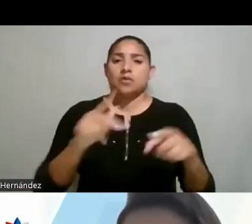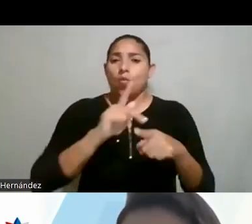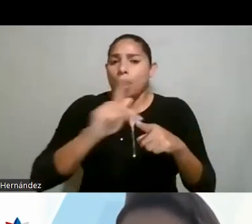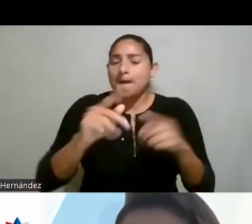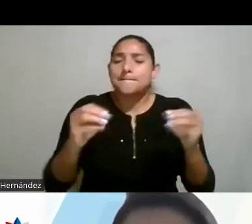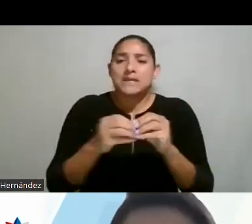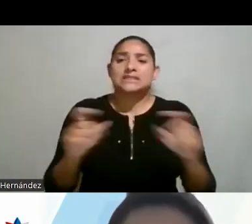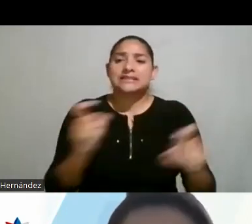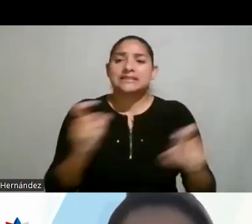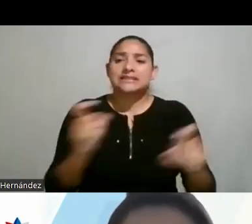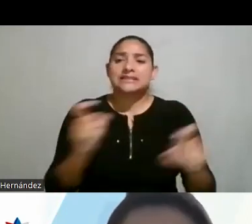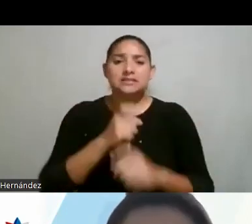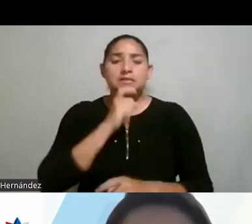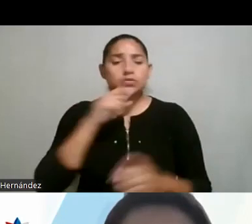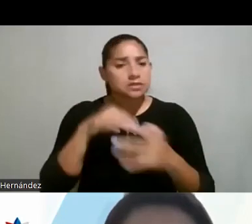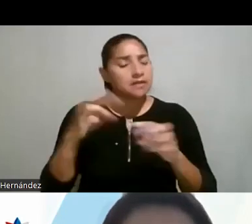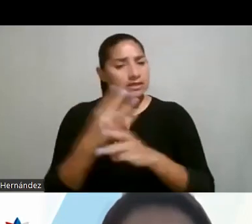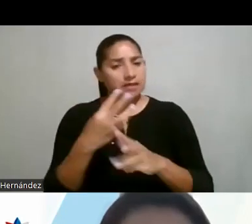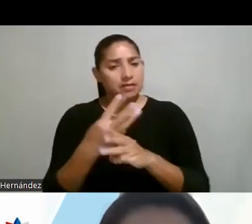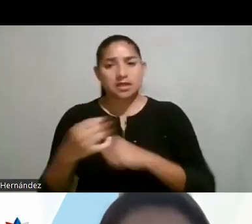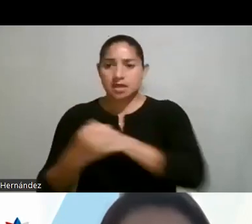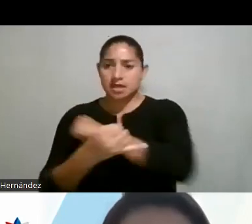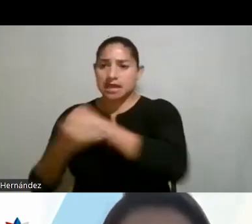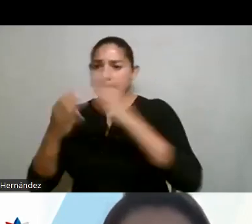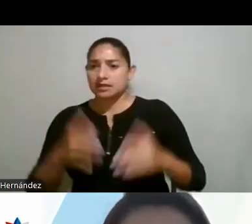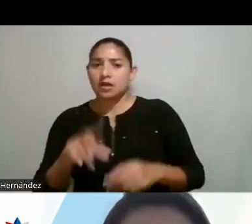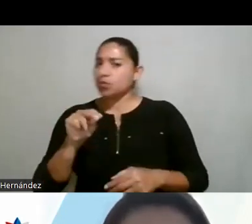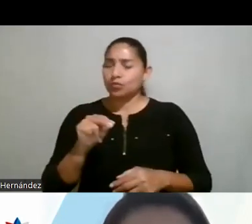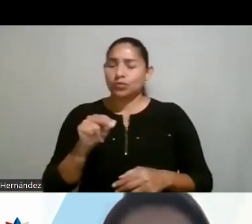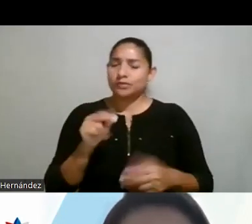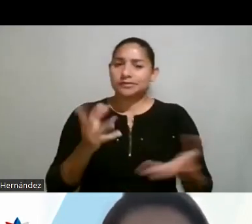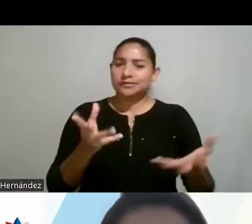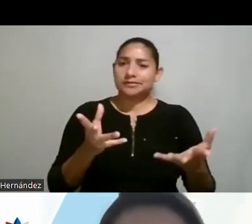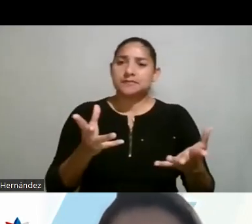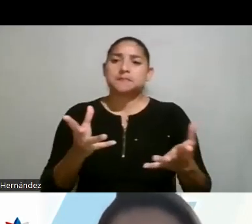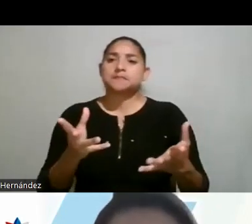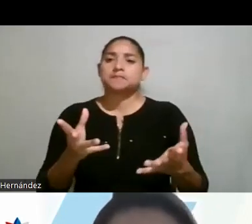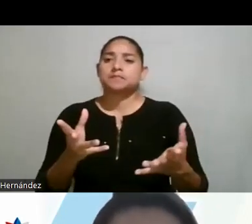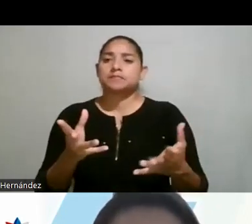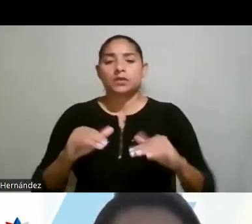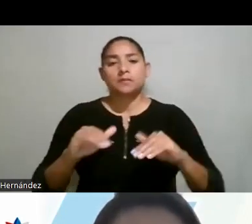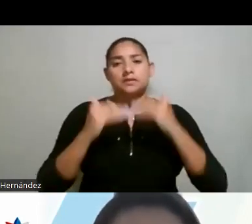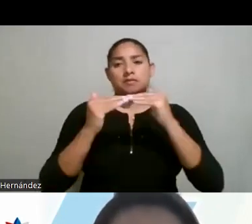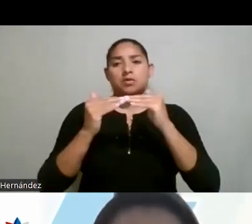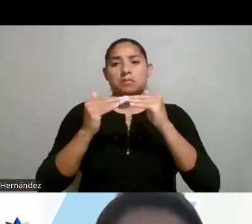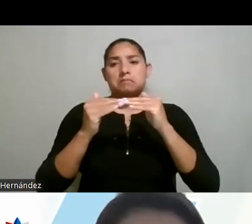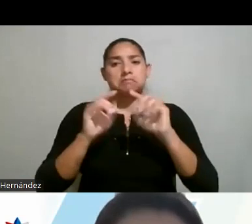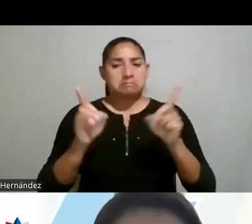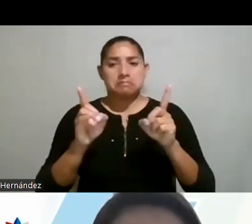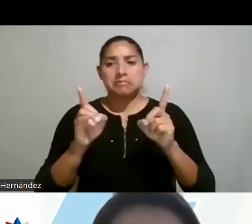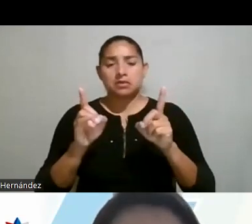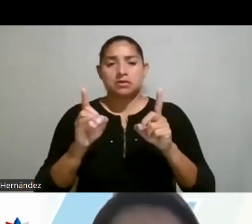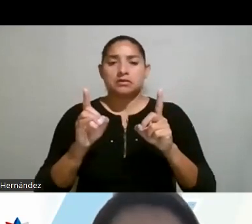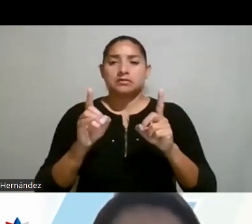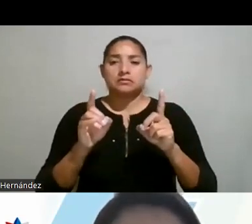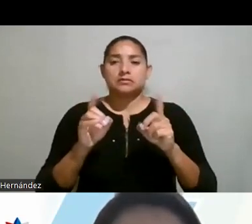compleja de estudiar matemática. La ingeniería tiene un nivel de matemática alto, pero por